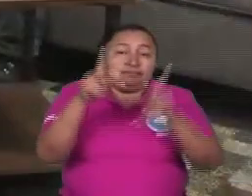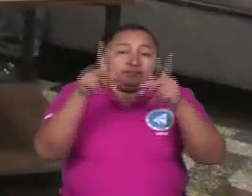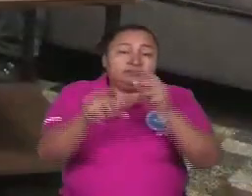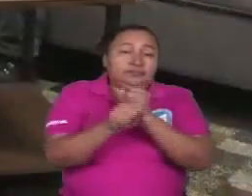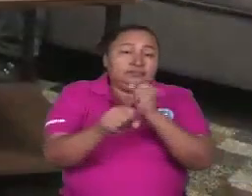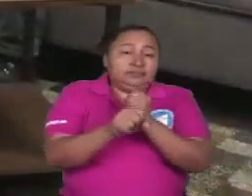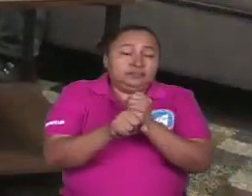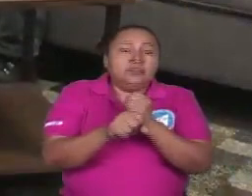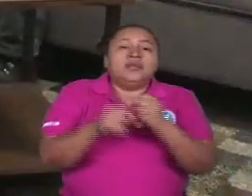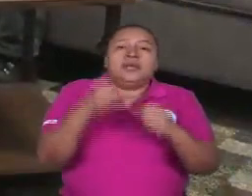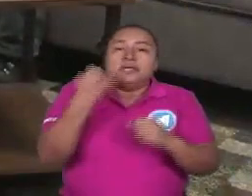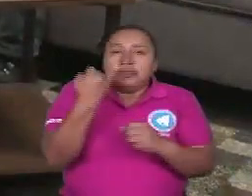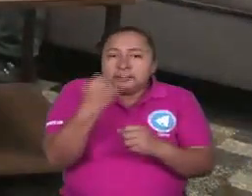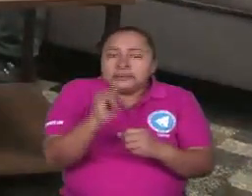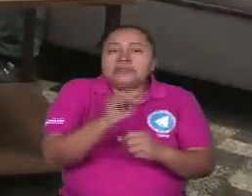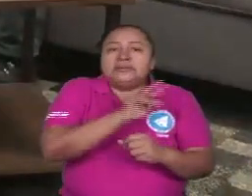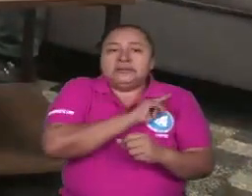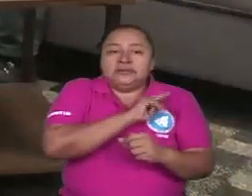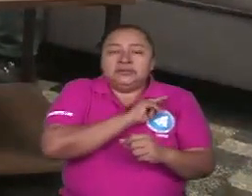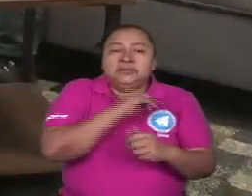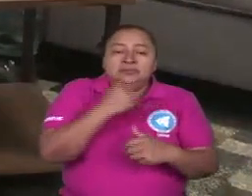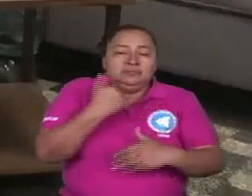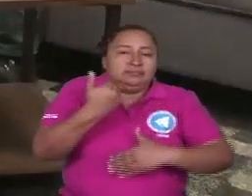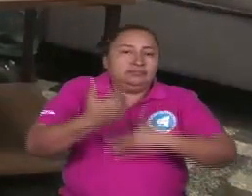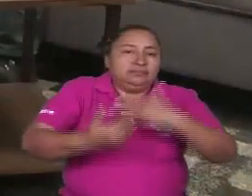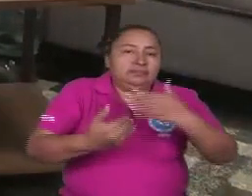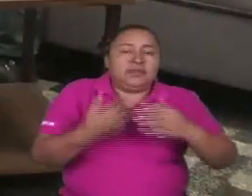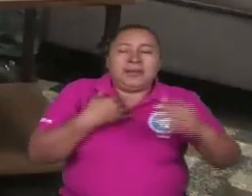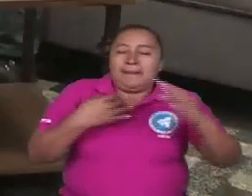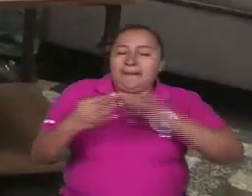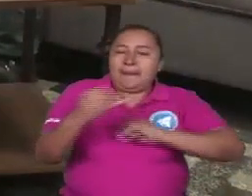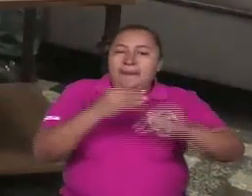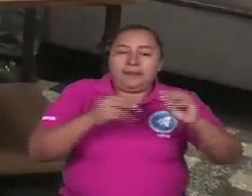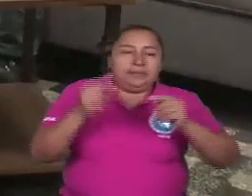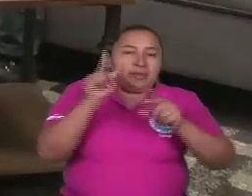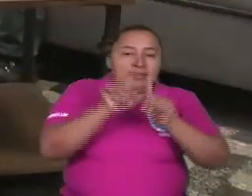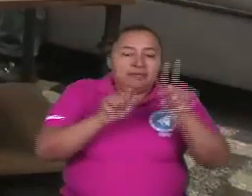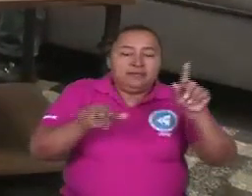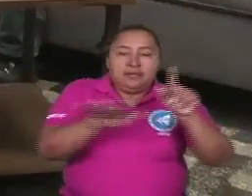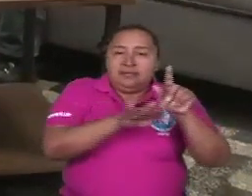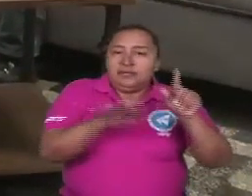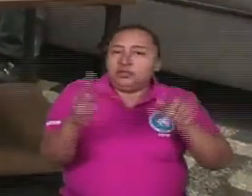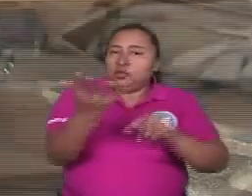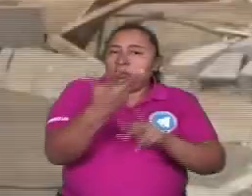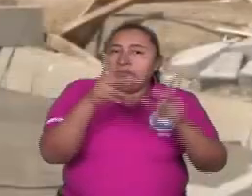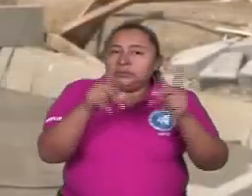y que ha sido una constante discusión de base a nivel de todos los trabajadores.